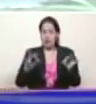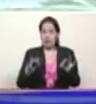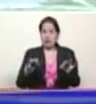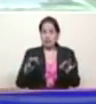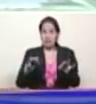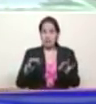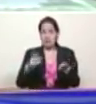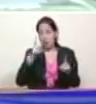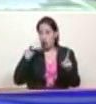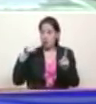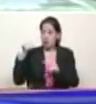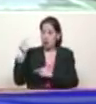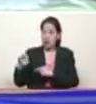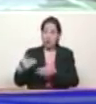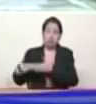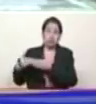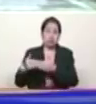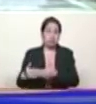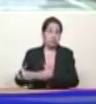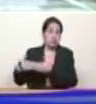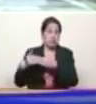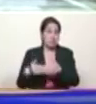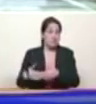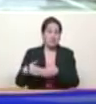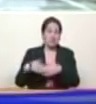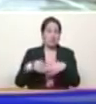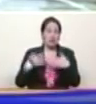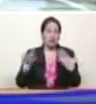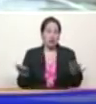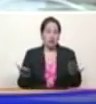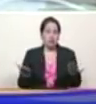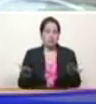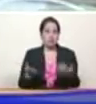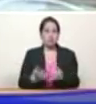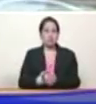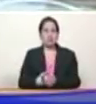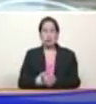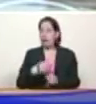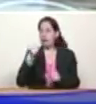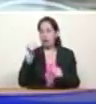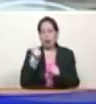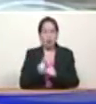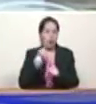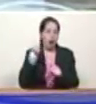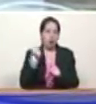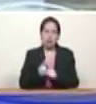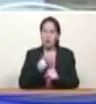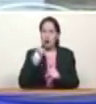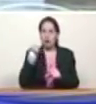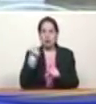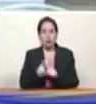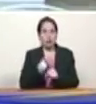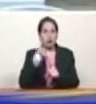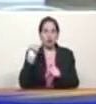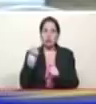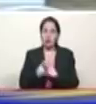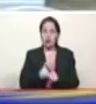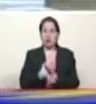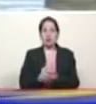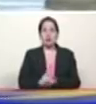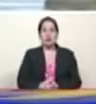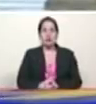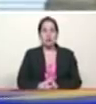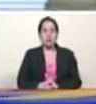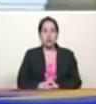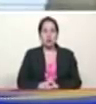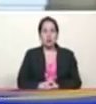venganza con el imperialismo norteamericano es trabajar trabajar trabajar y